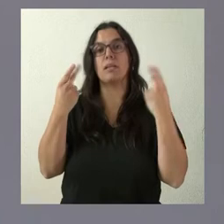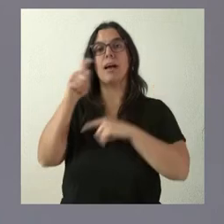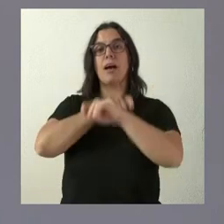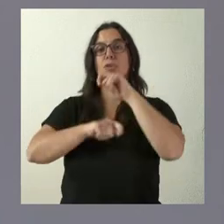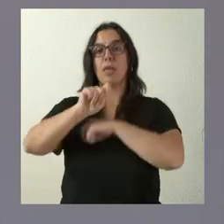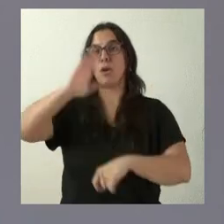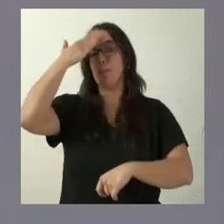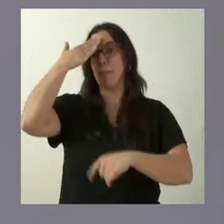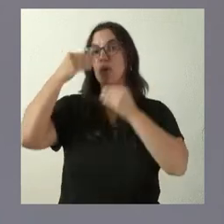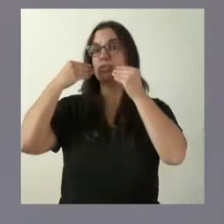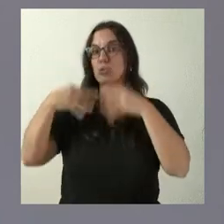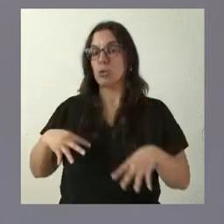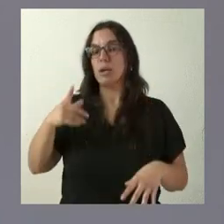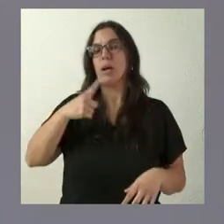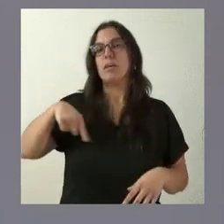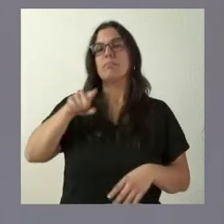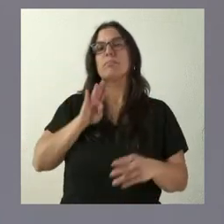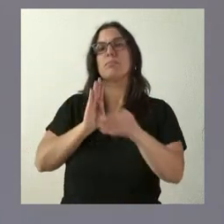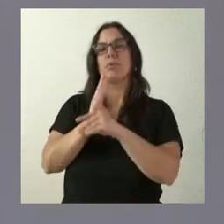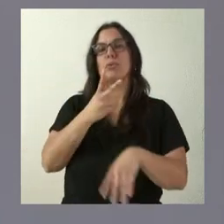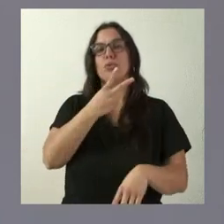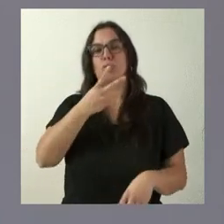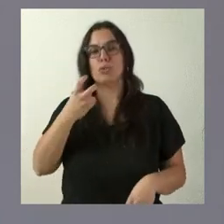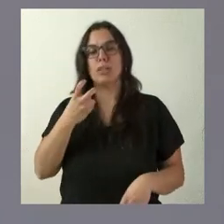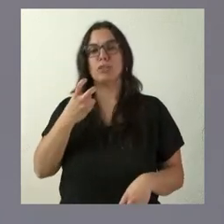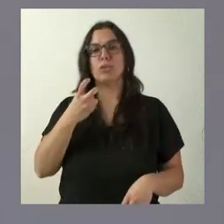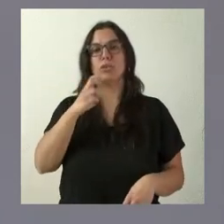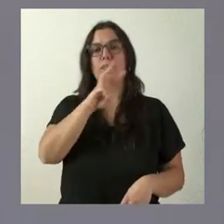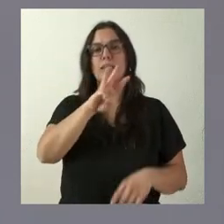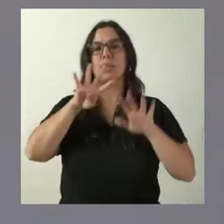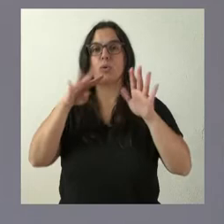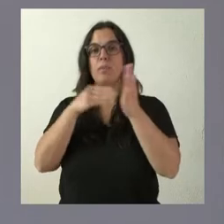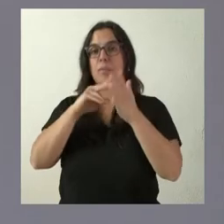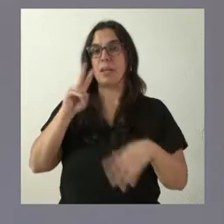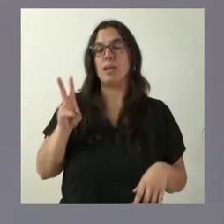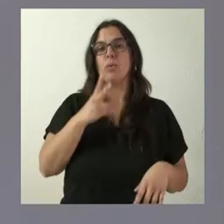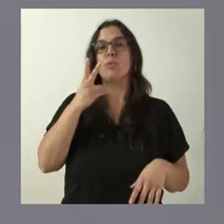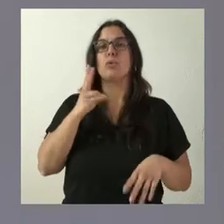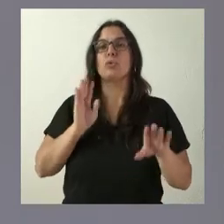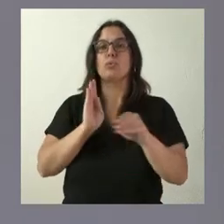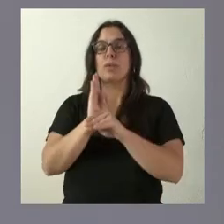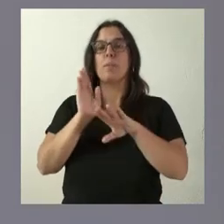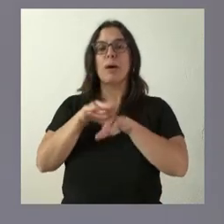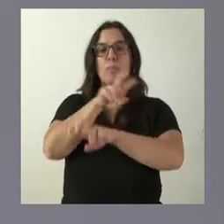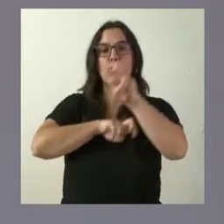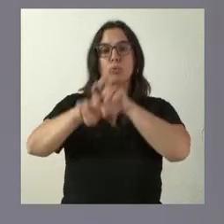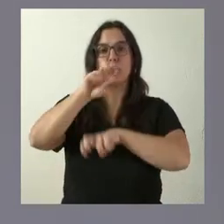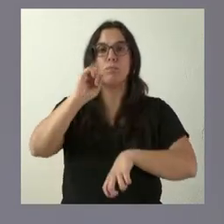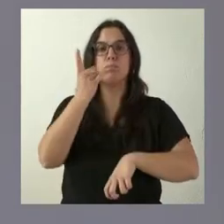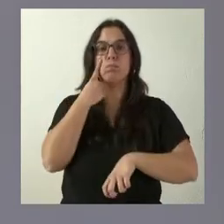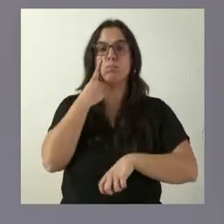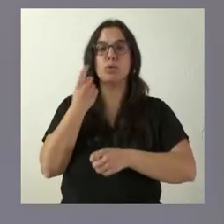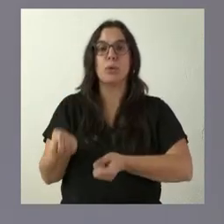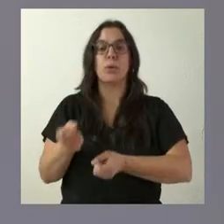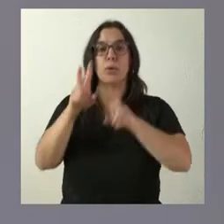de memoria histórica reciben 239.000 euros de subvención para la localización, exhumación e